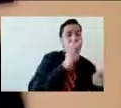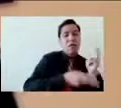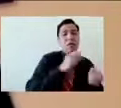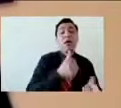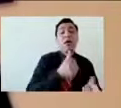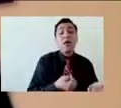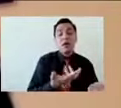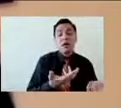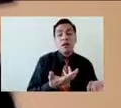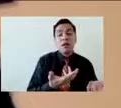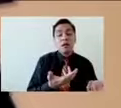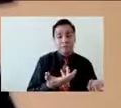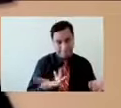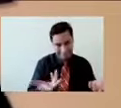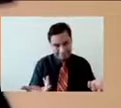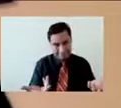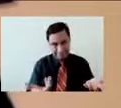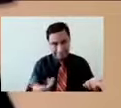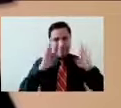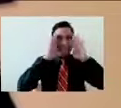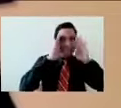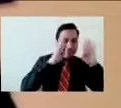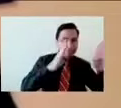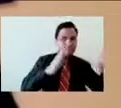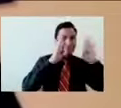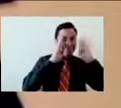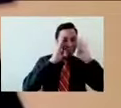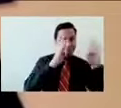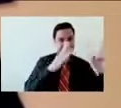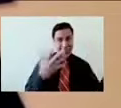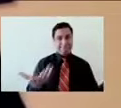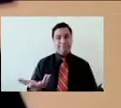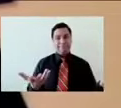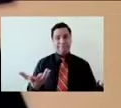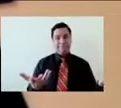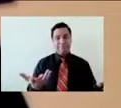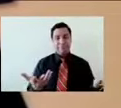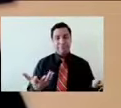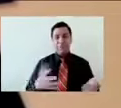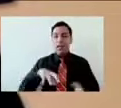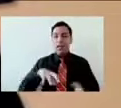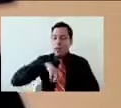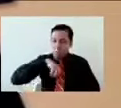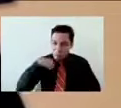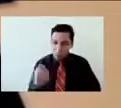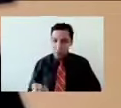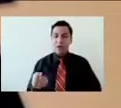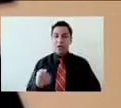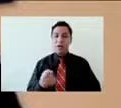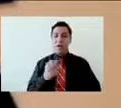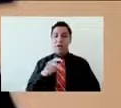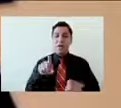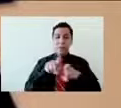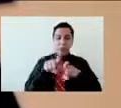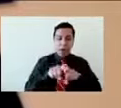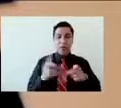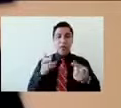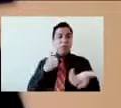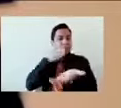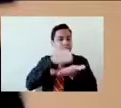cuando, después de que fallecieron mis papás, mis hermanos y yo tratamos de vernos por lo menos una vez al mes, ¿no? Procurar cómo estar ahí,